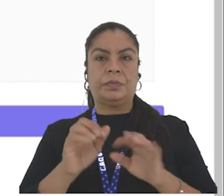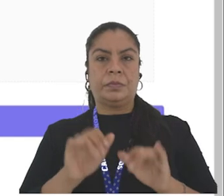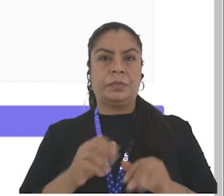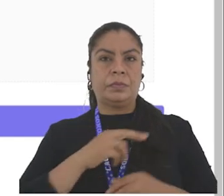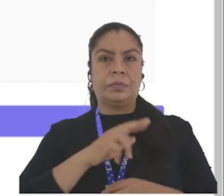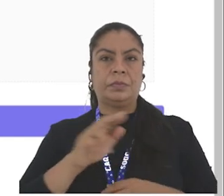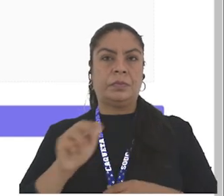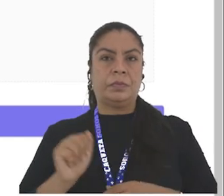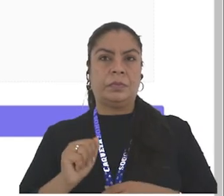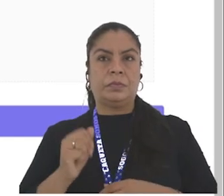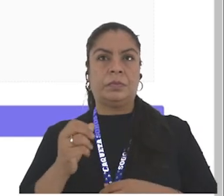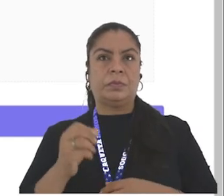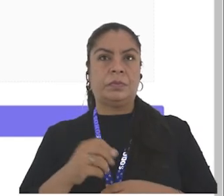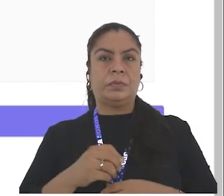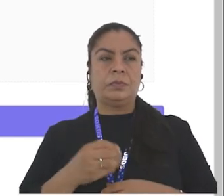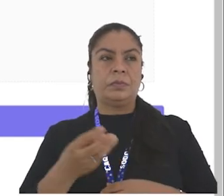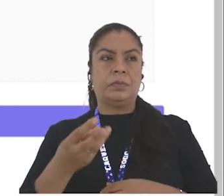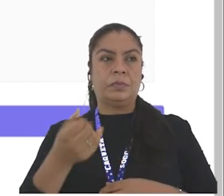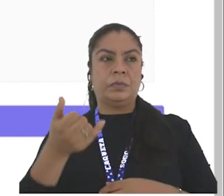equipo,